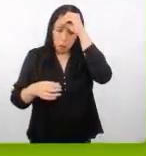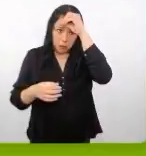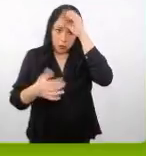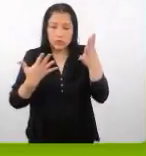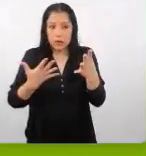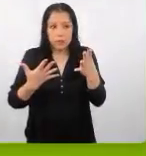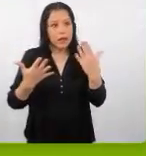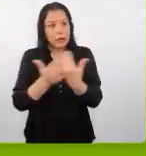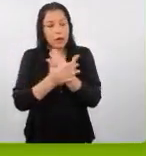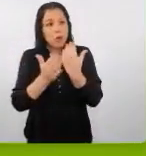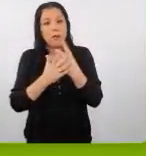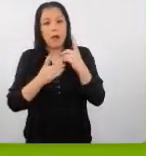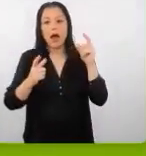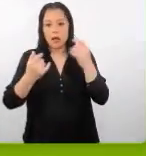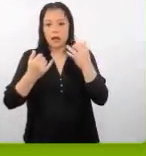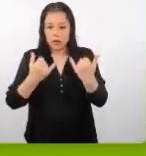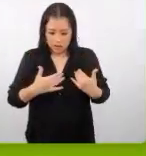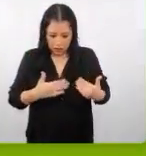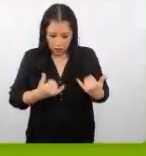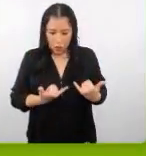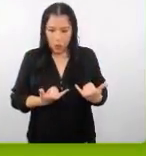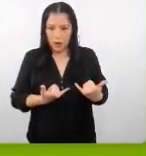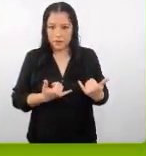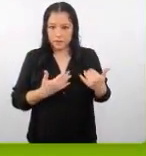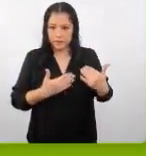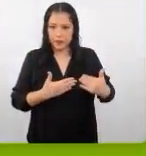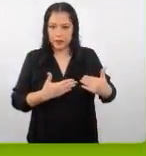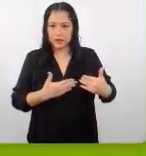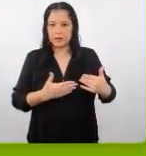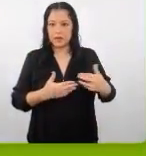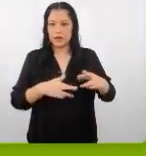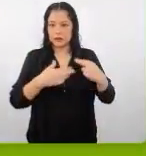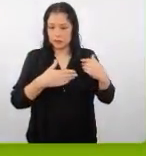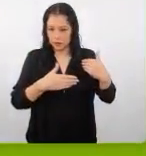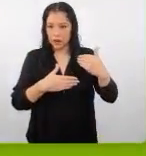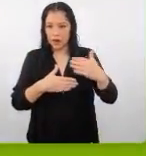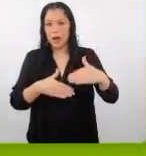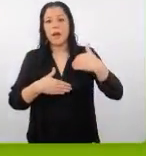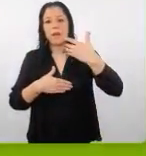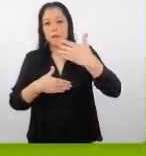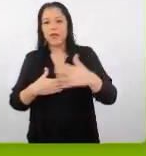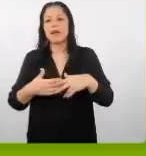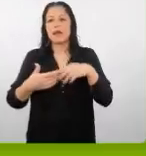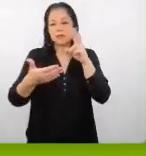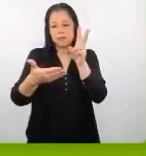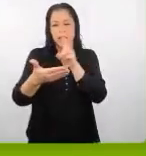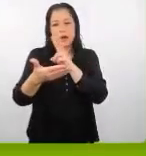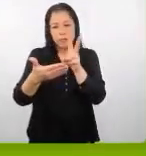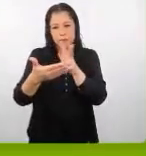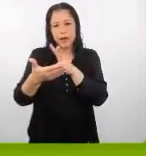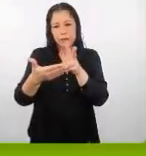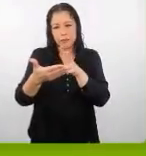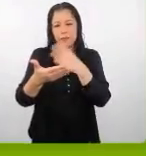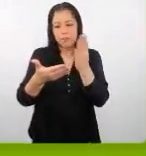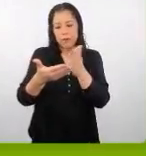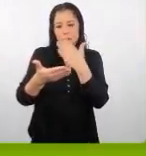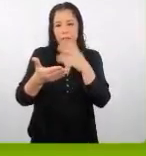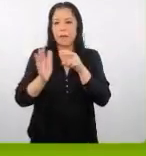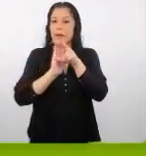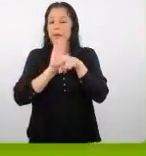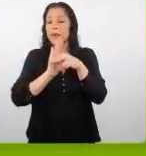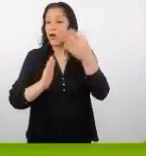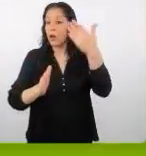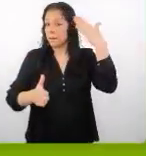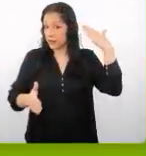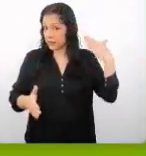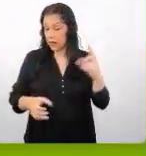capacitación a partir de esta sesión podrán ir leyendo un poquitos y viendo el video de la